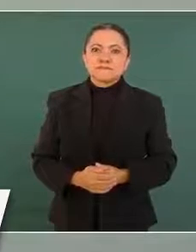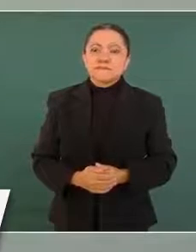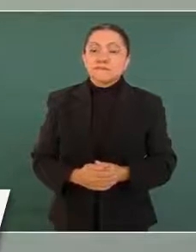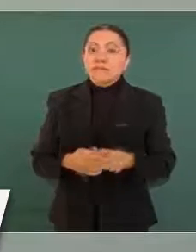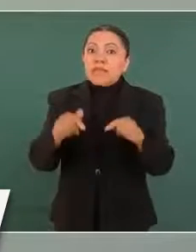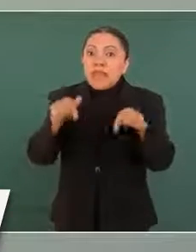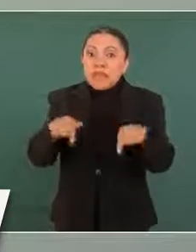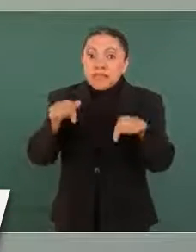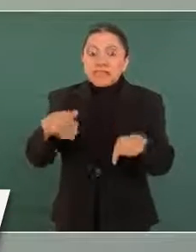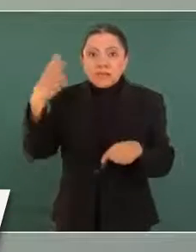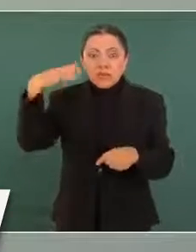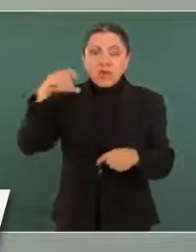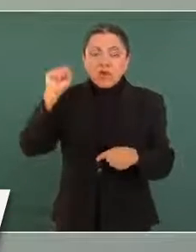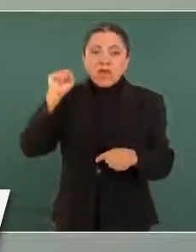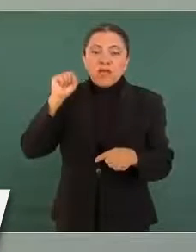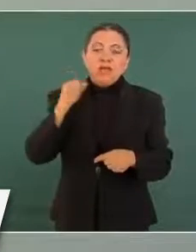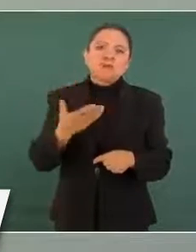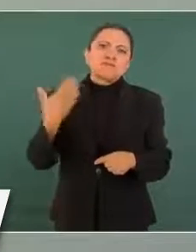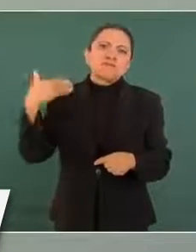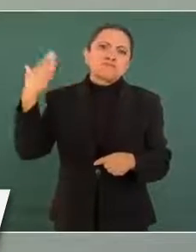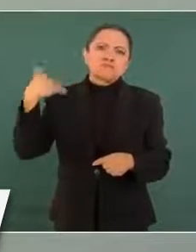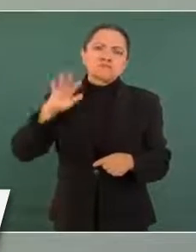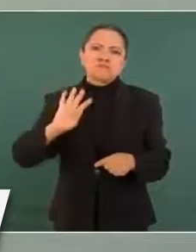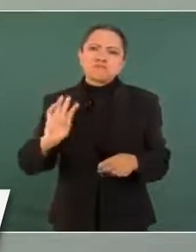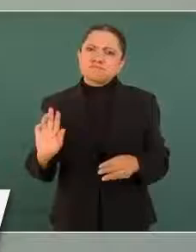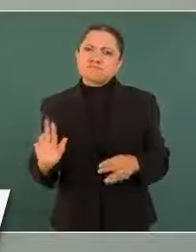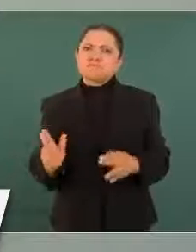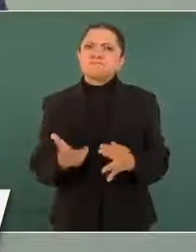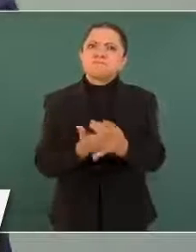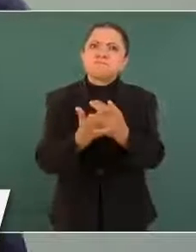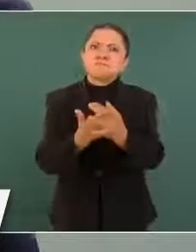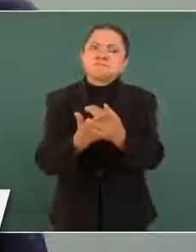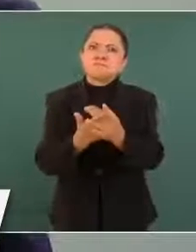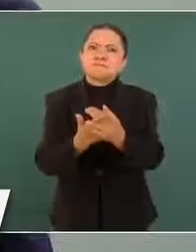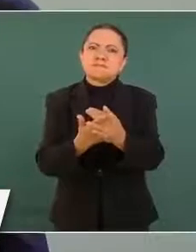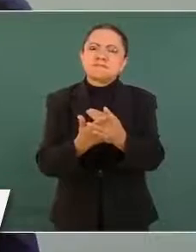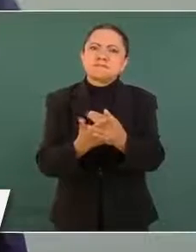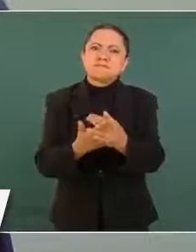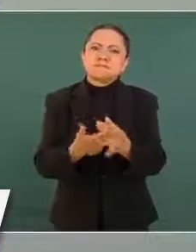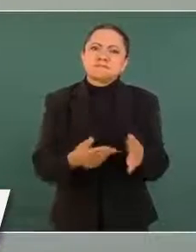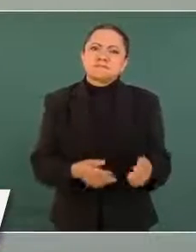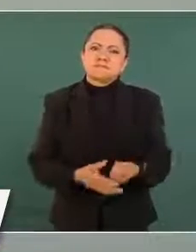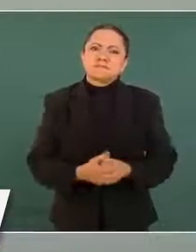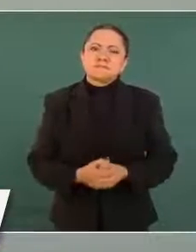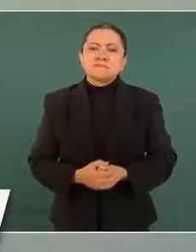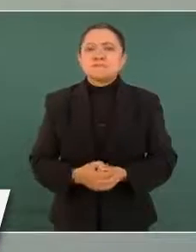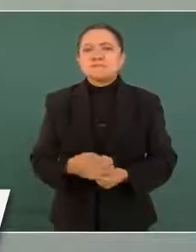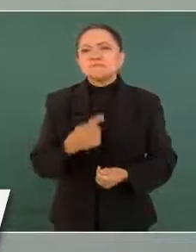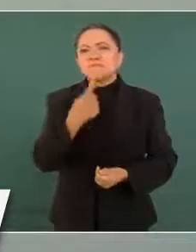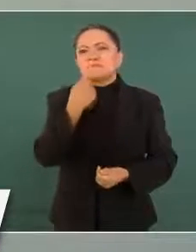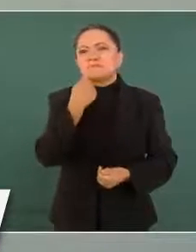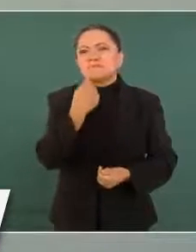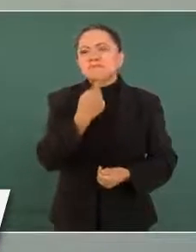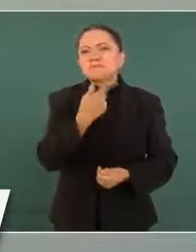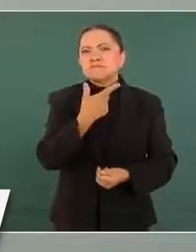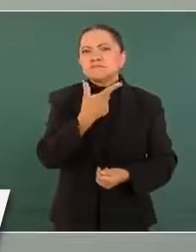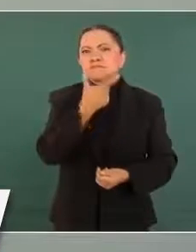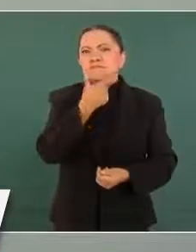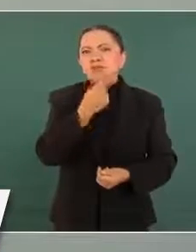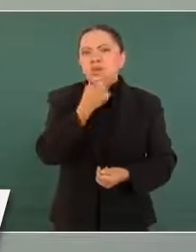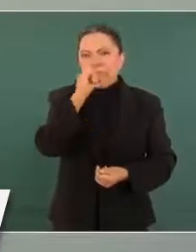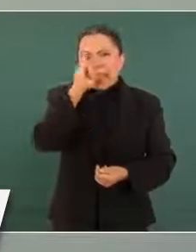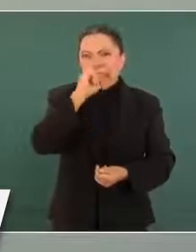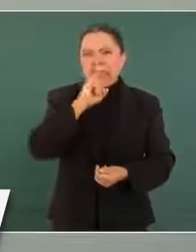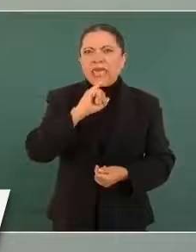a un jefe de una